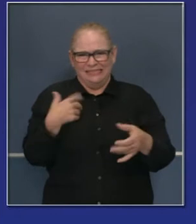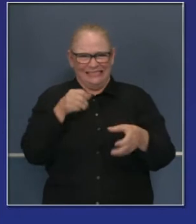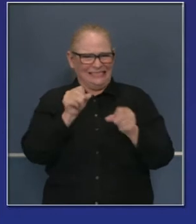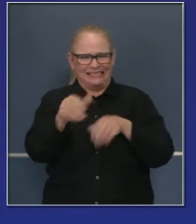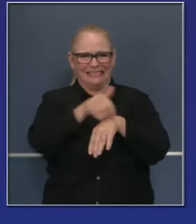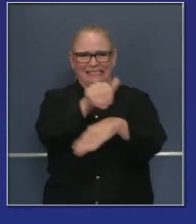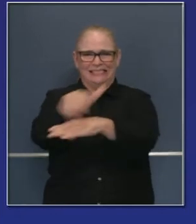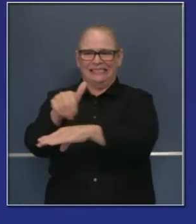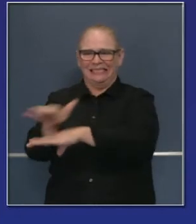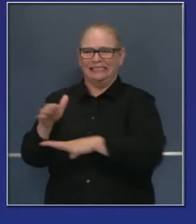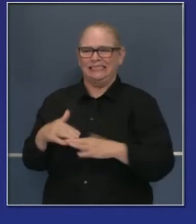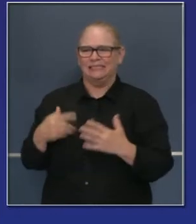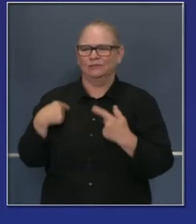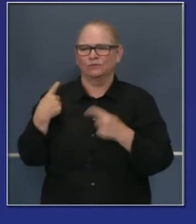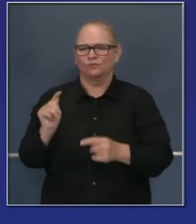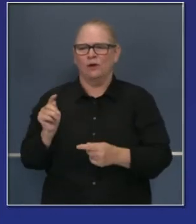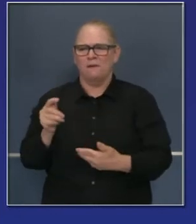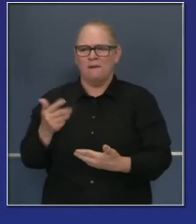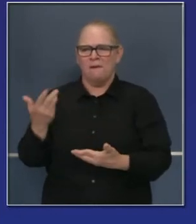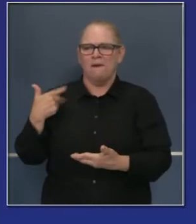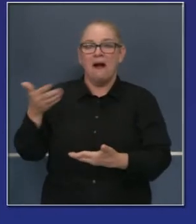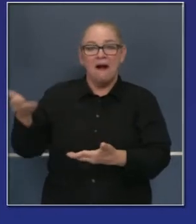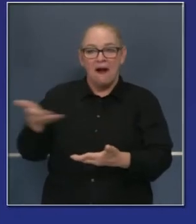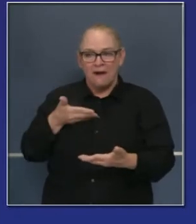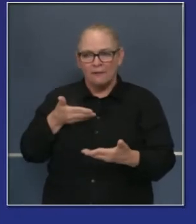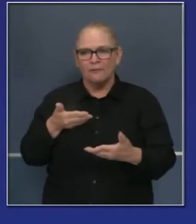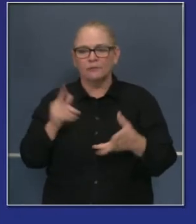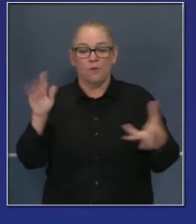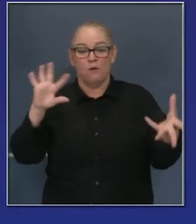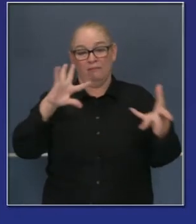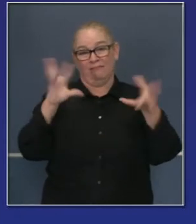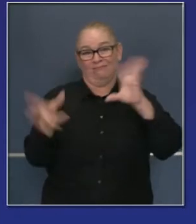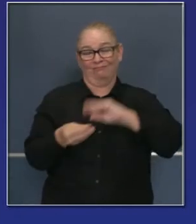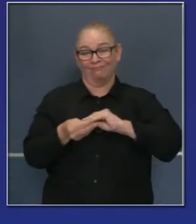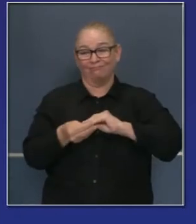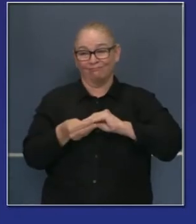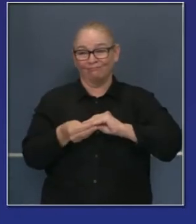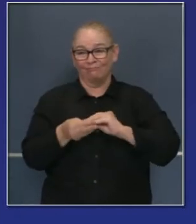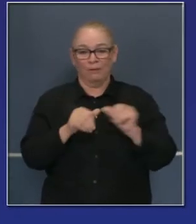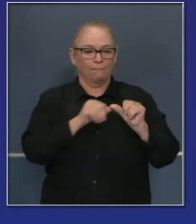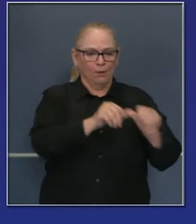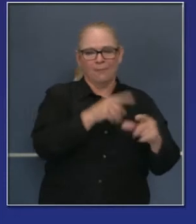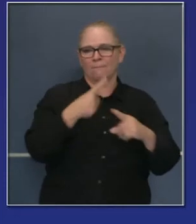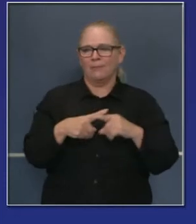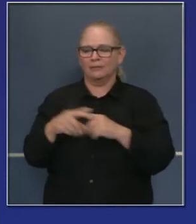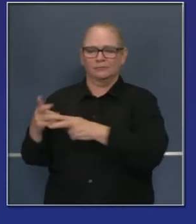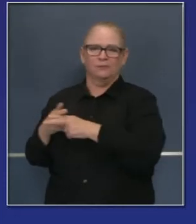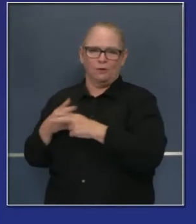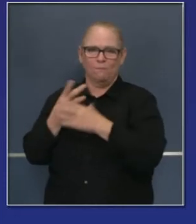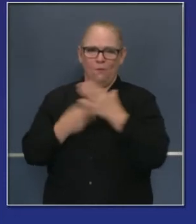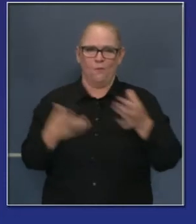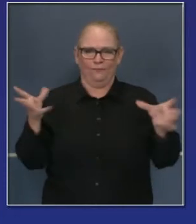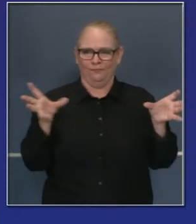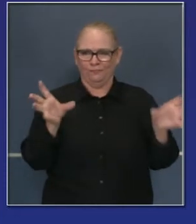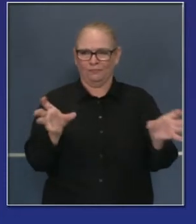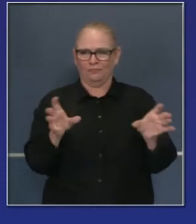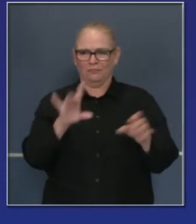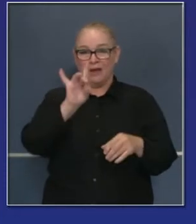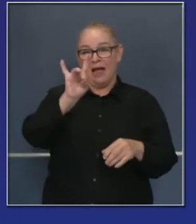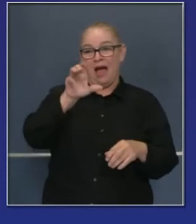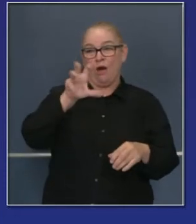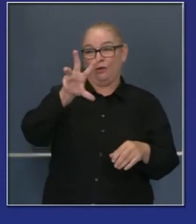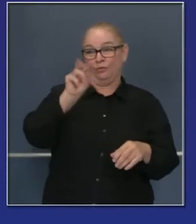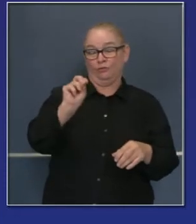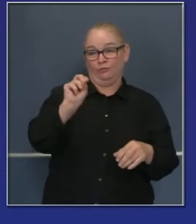Son nuevos bomberos que estamos atrayendo al número total de disponibilidad de personal para Cal Fire.